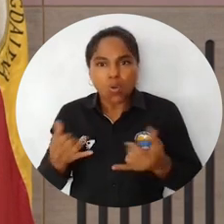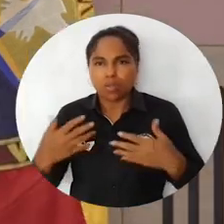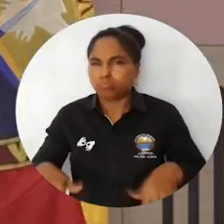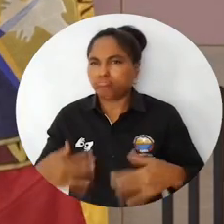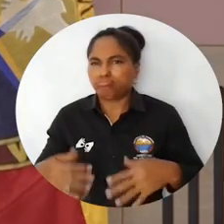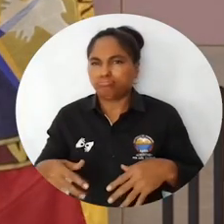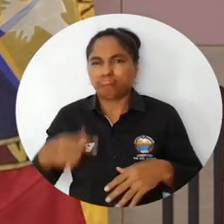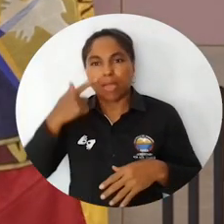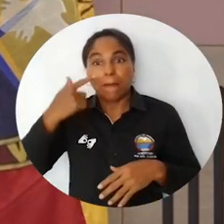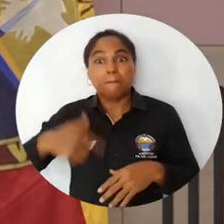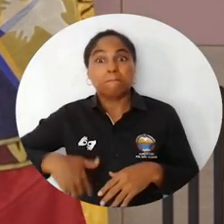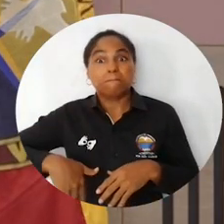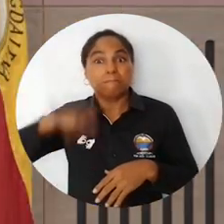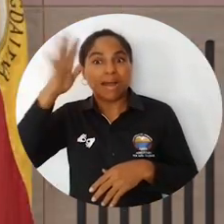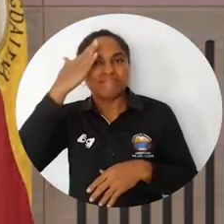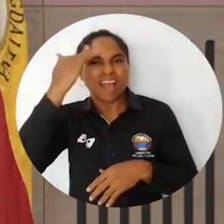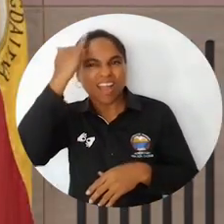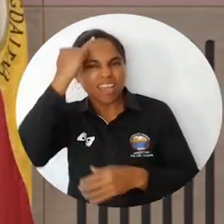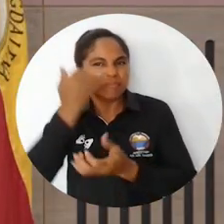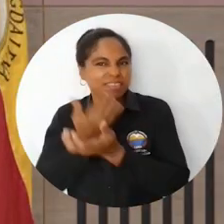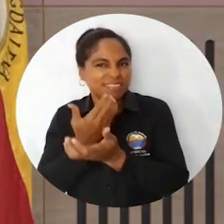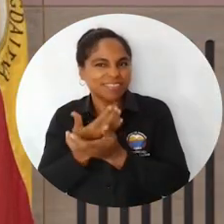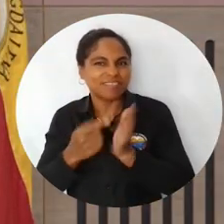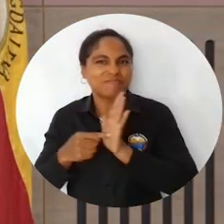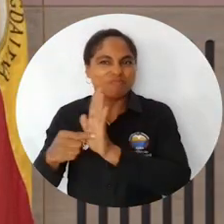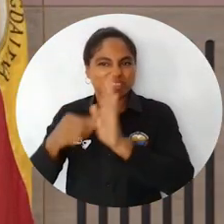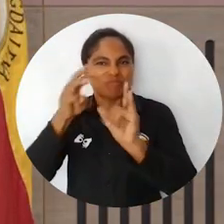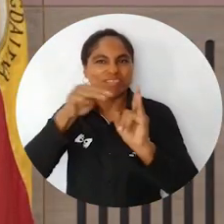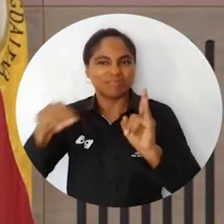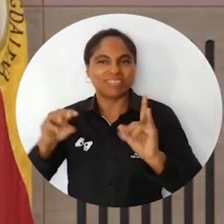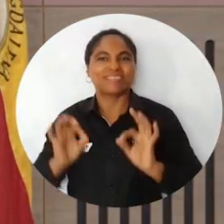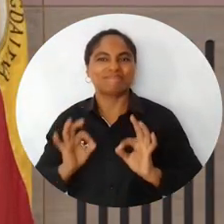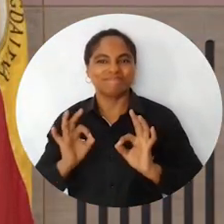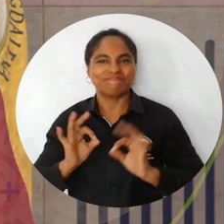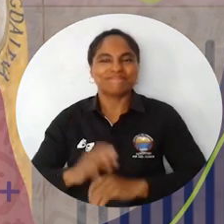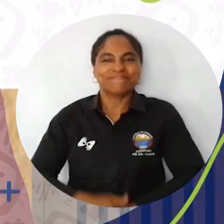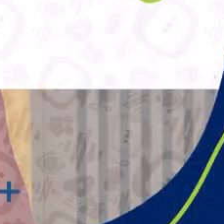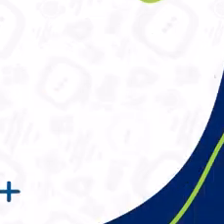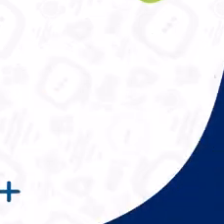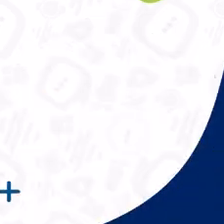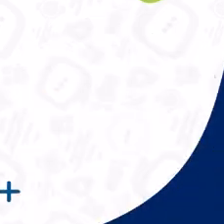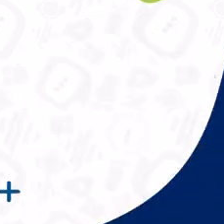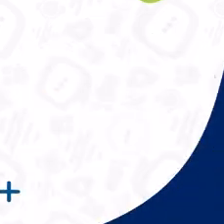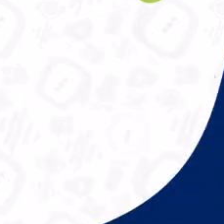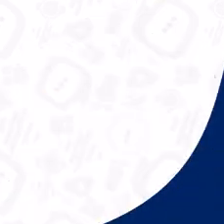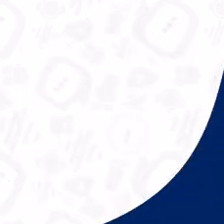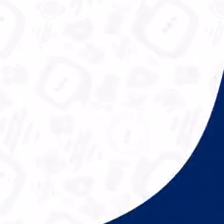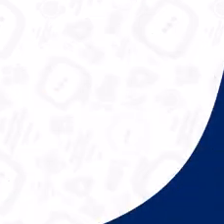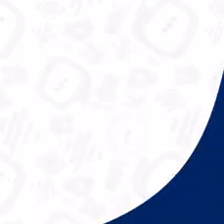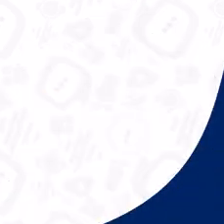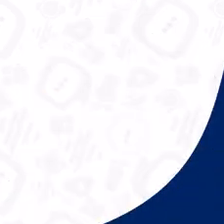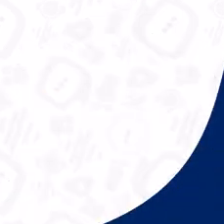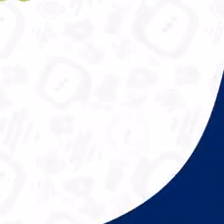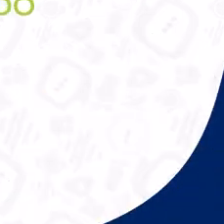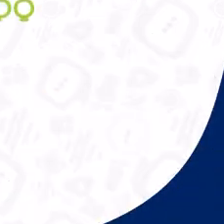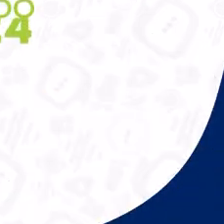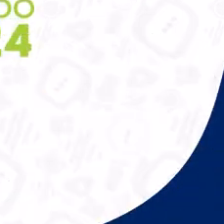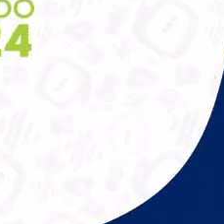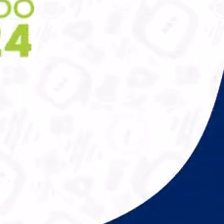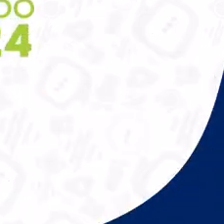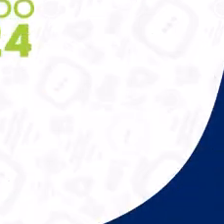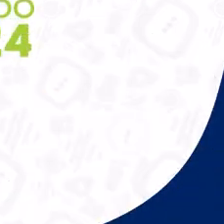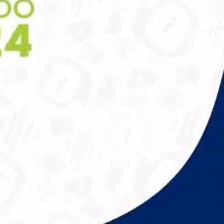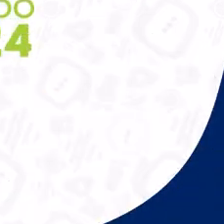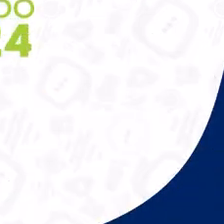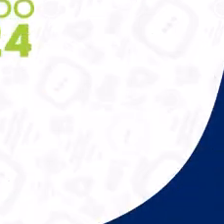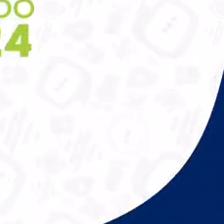y es hoy, sin lugar a dudas, uno de los mayores en materia de capacidad académica y científica que logra la Universidad del Magdalena. Universidad del Magdalena,